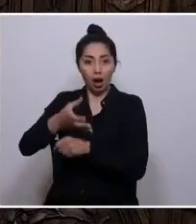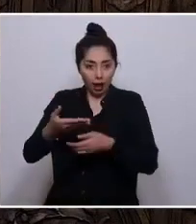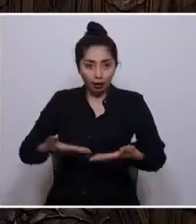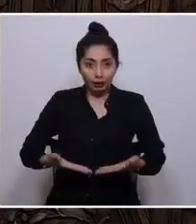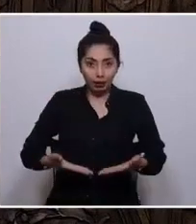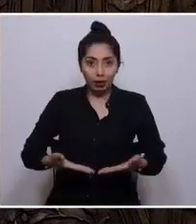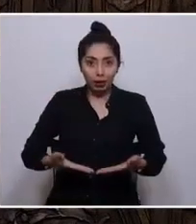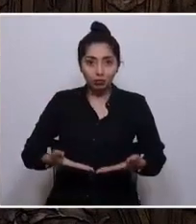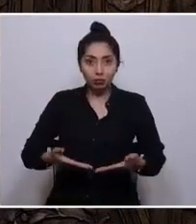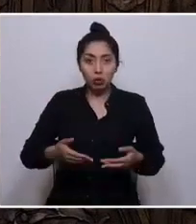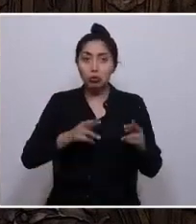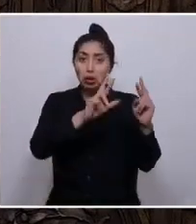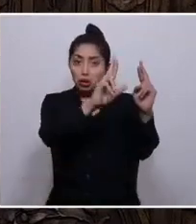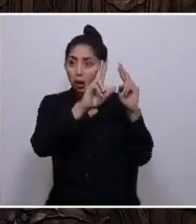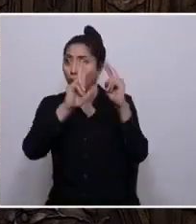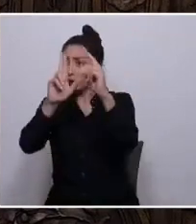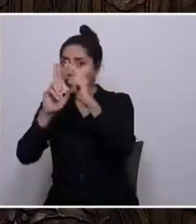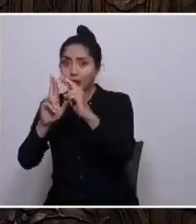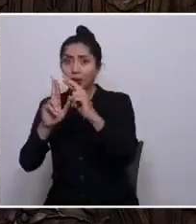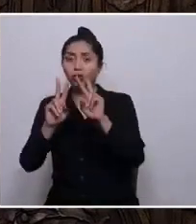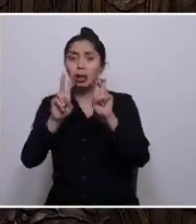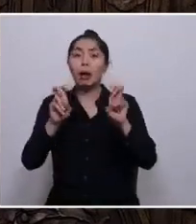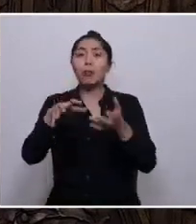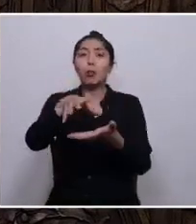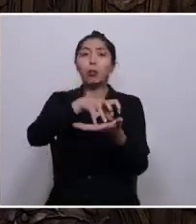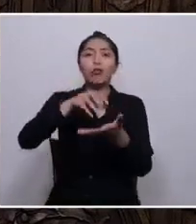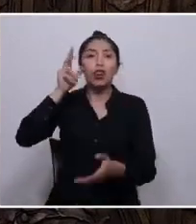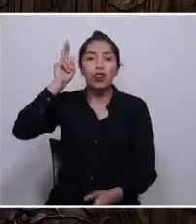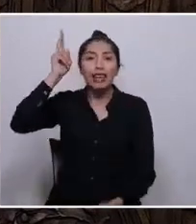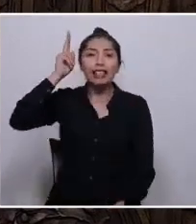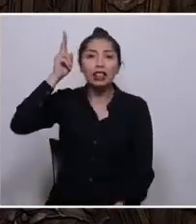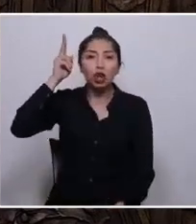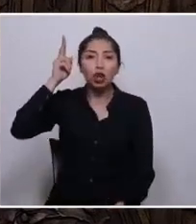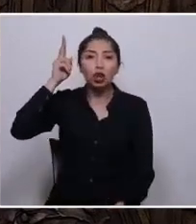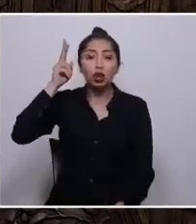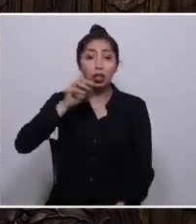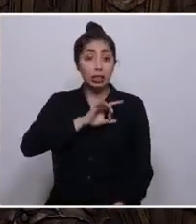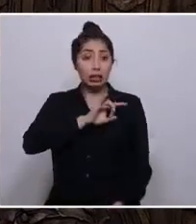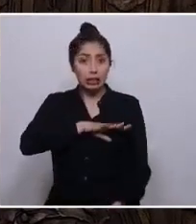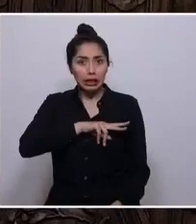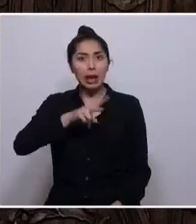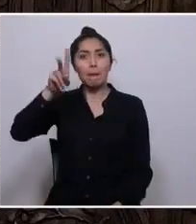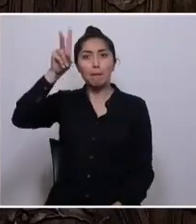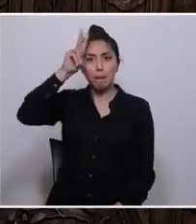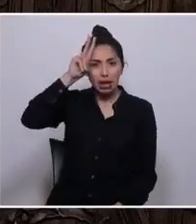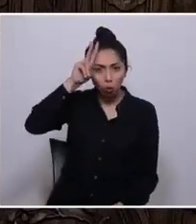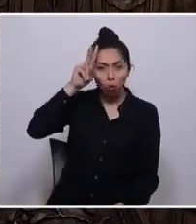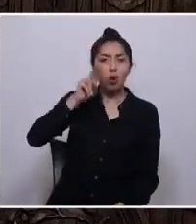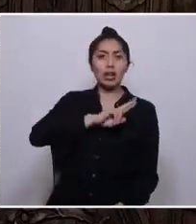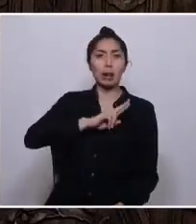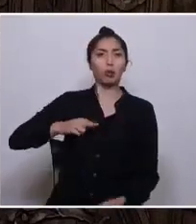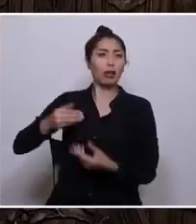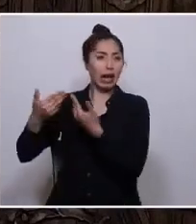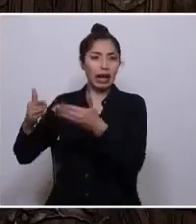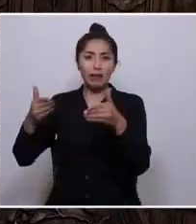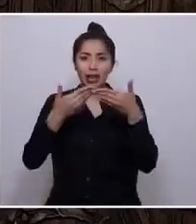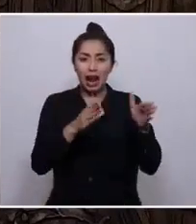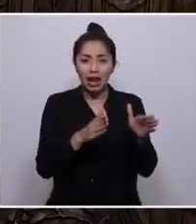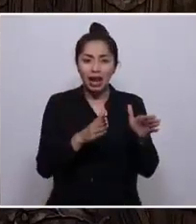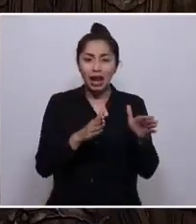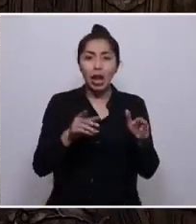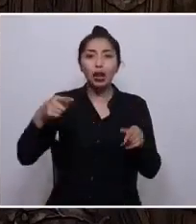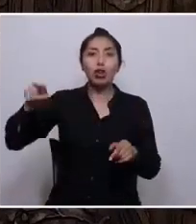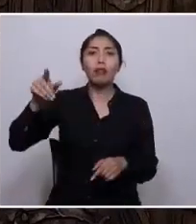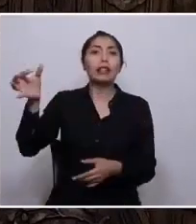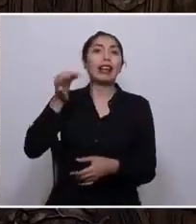se nos respetó estos que llamaban pueblos de indios, tierras comunales. Chile, Perú, las repúblicas liberales, bajo la falsa idea de libertad e